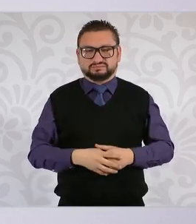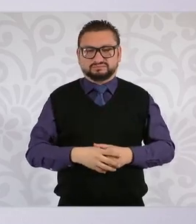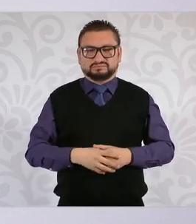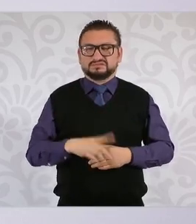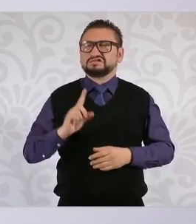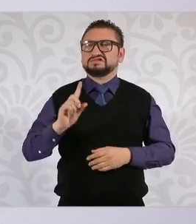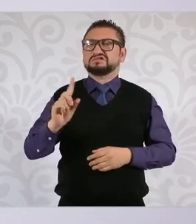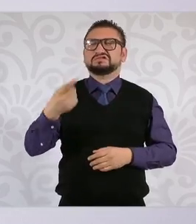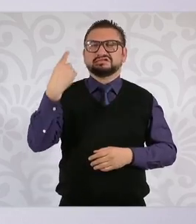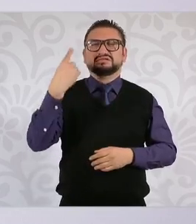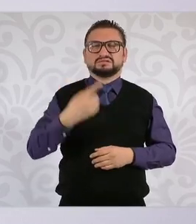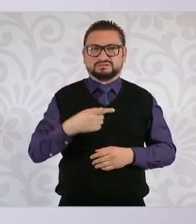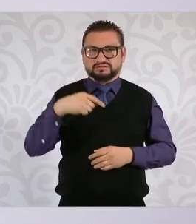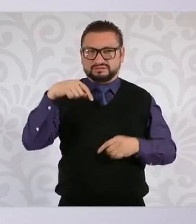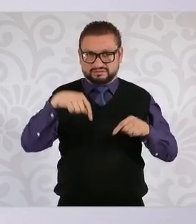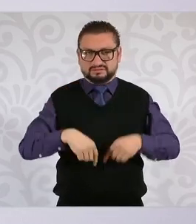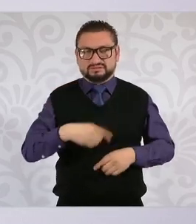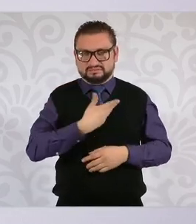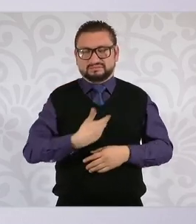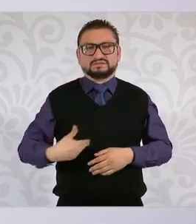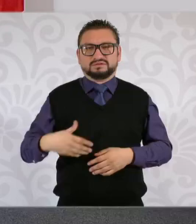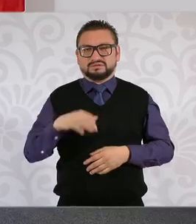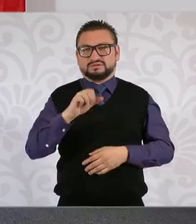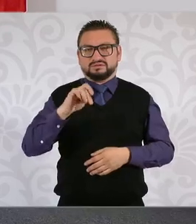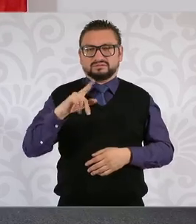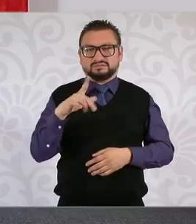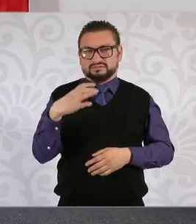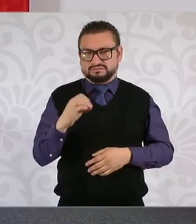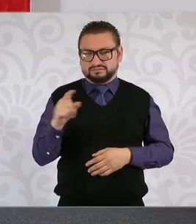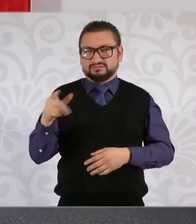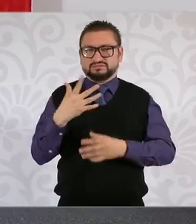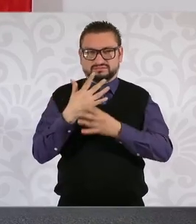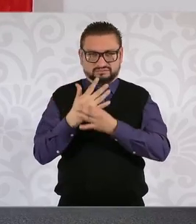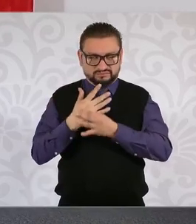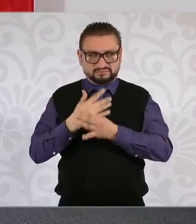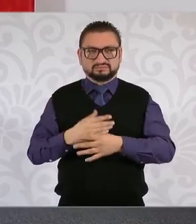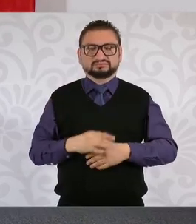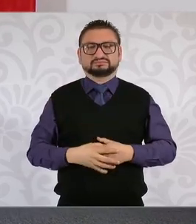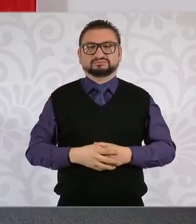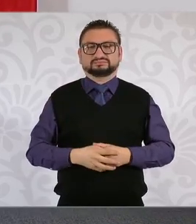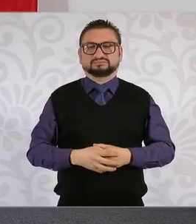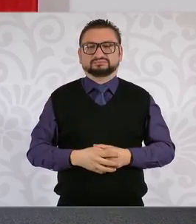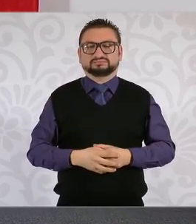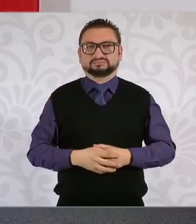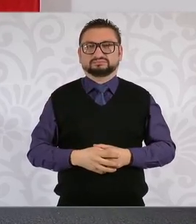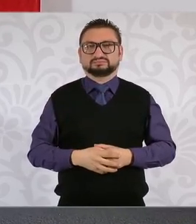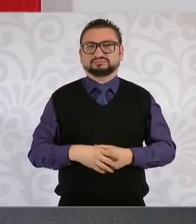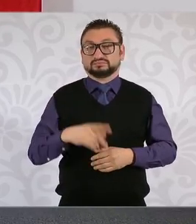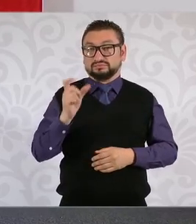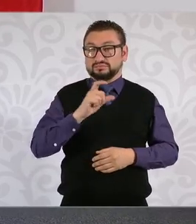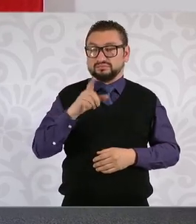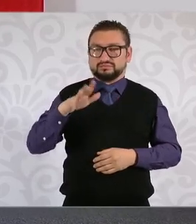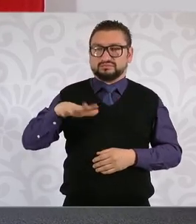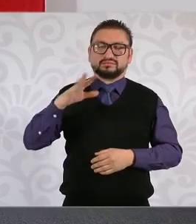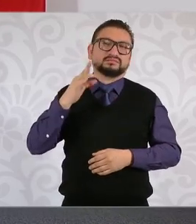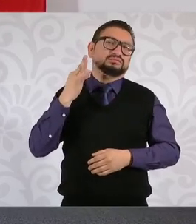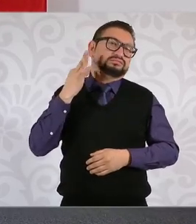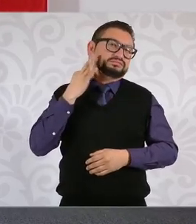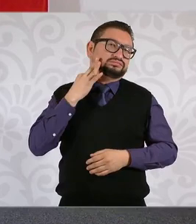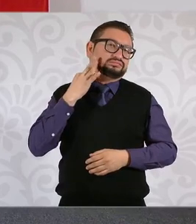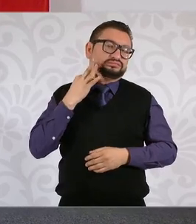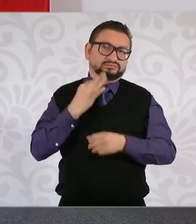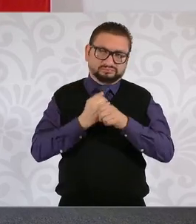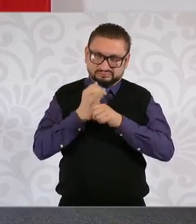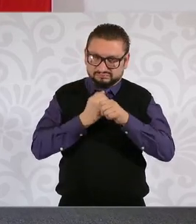Aquí el presidente López Obrador habló de que incluso la fiscalía tiene una